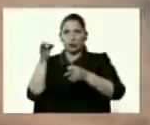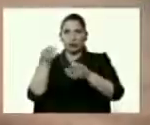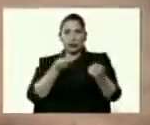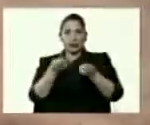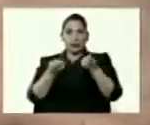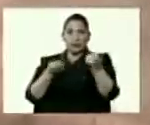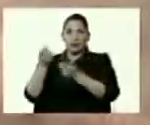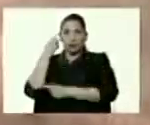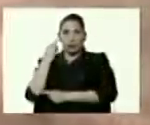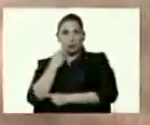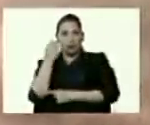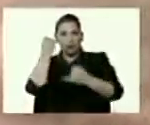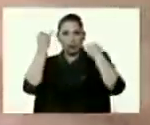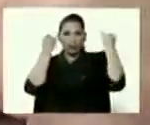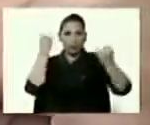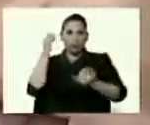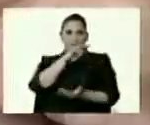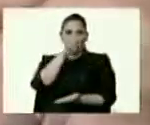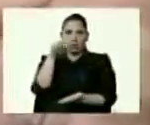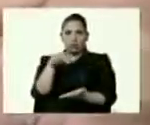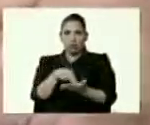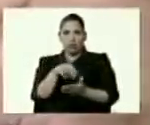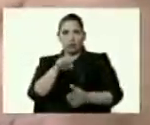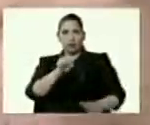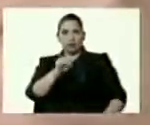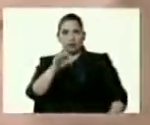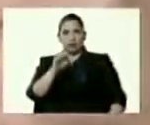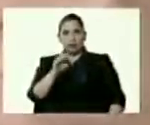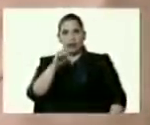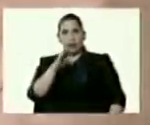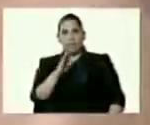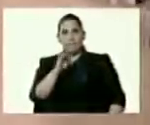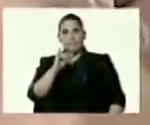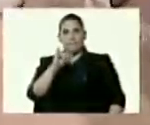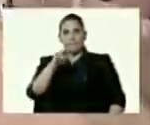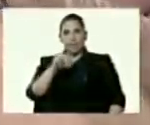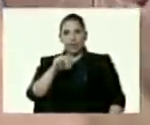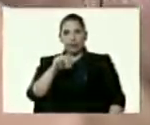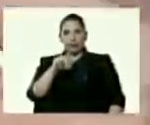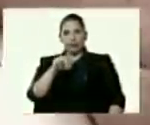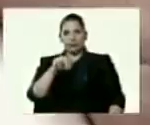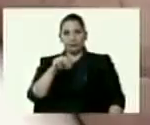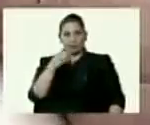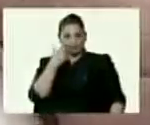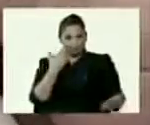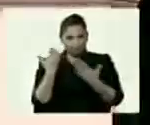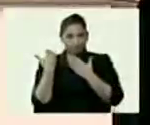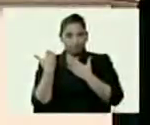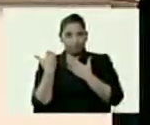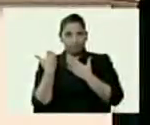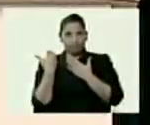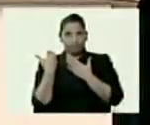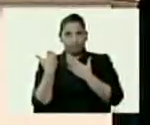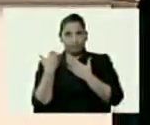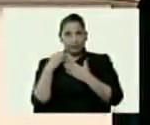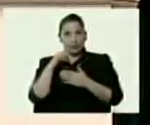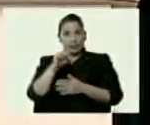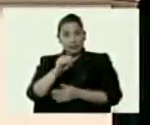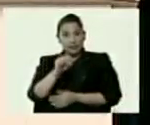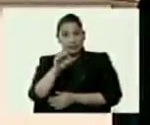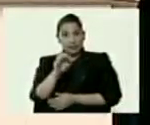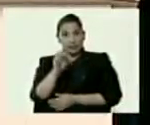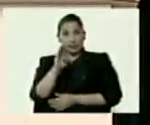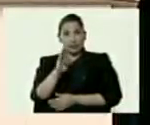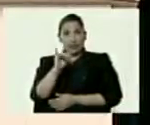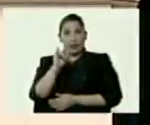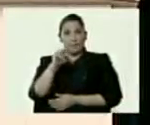Bolivariano de Inteligencia Nacional, SEBIN. Revista Semana. El Servicio Bolivariano de Inteligencia Nacional no